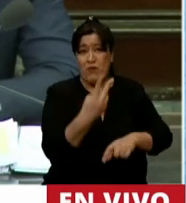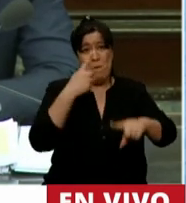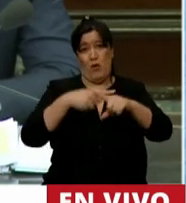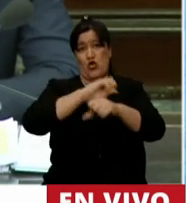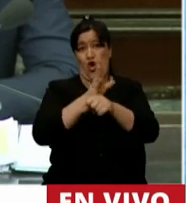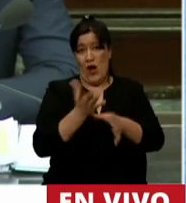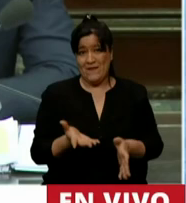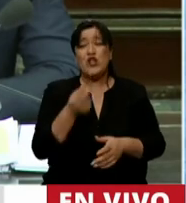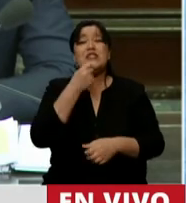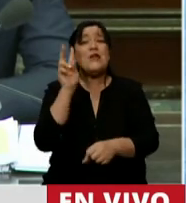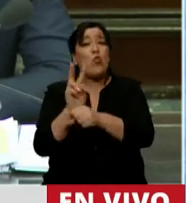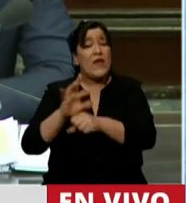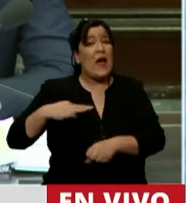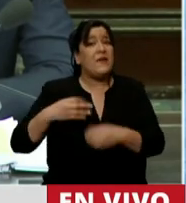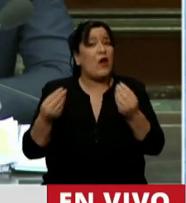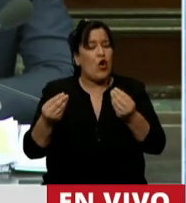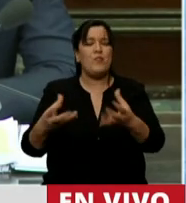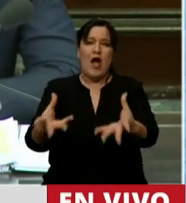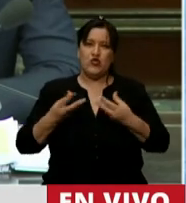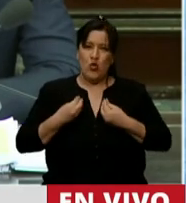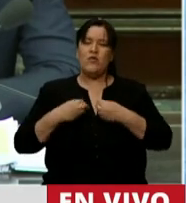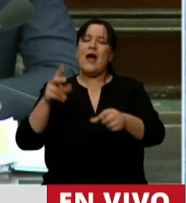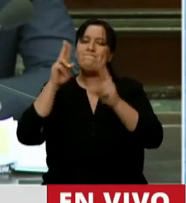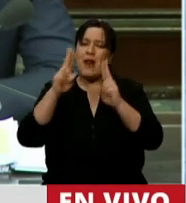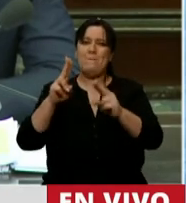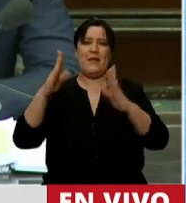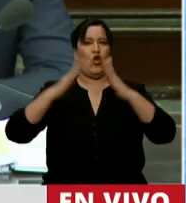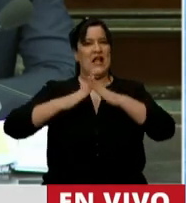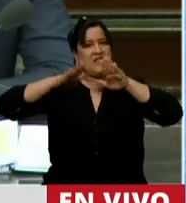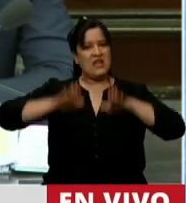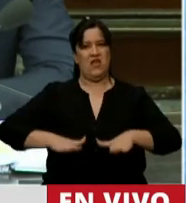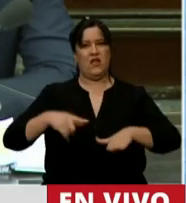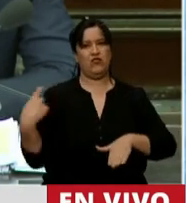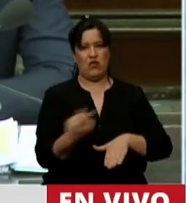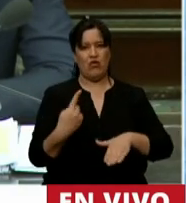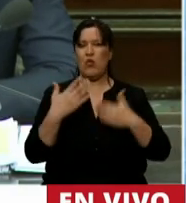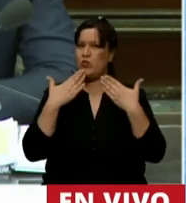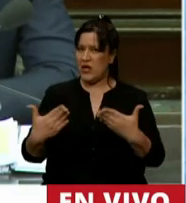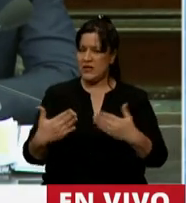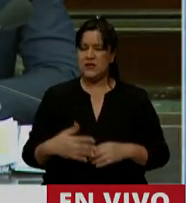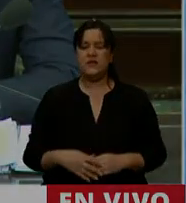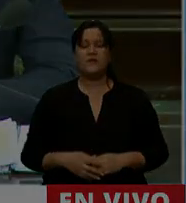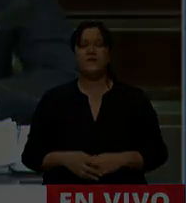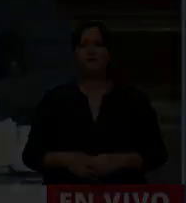queremos cuidar la vida, ayúdennos a respetar el aislamiento social preventivo y obligatorio. Muchas gracias. Gracias.